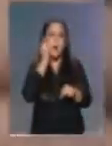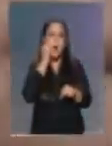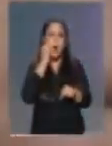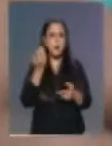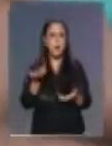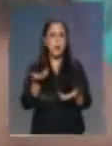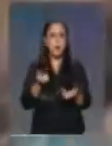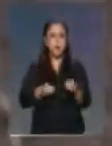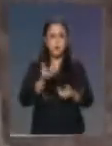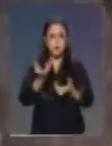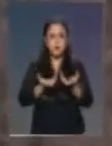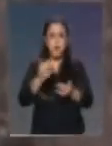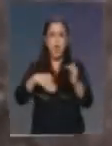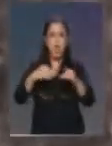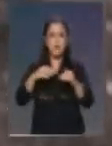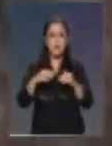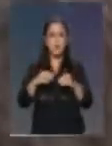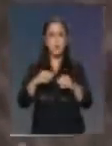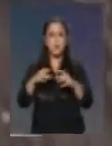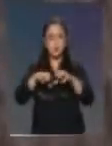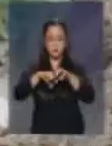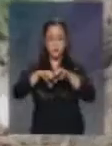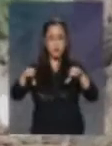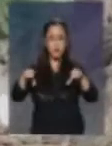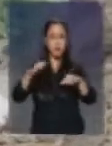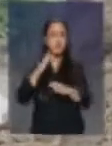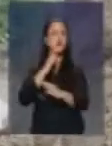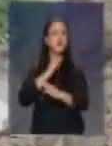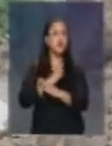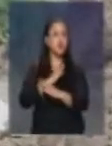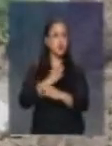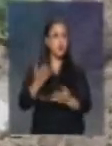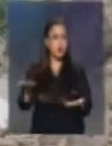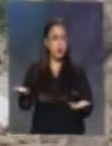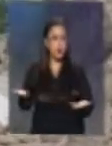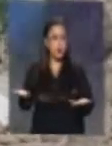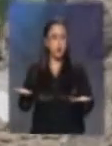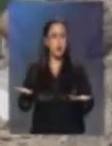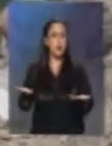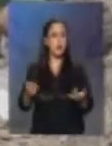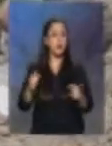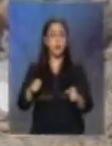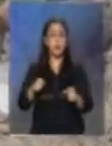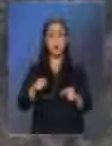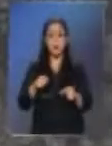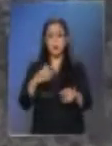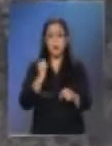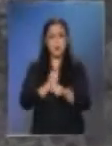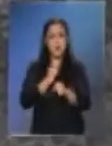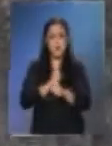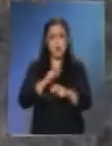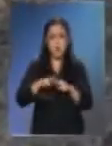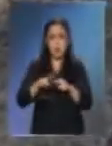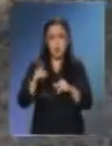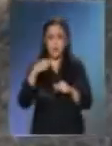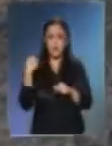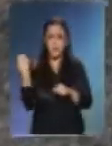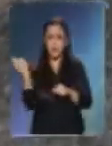veces llega tronco de estos tipos de plásticos. Así simplemente trabajo en Lapanui,